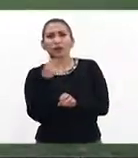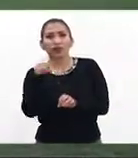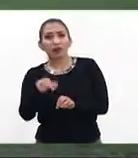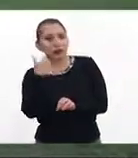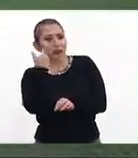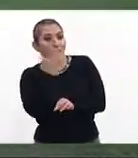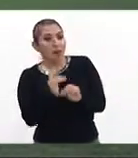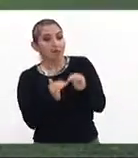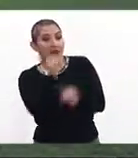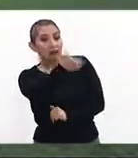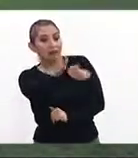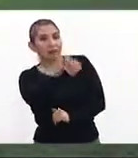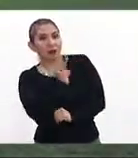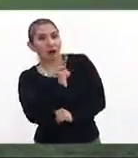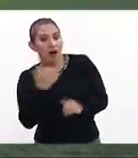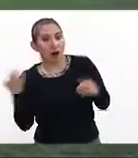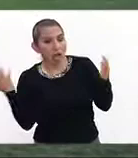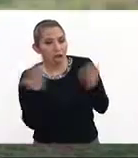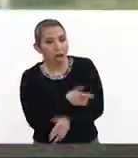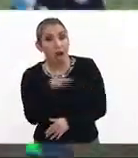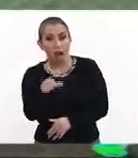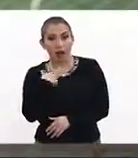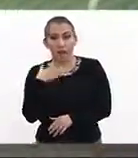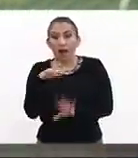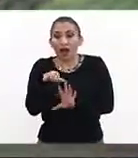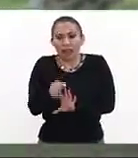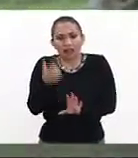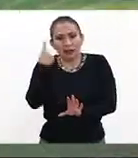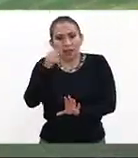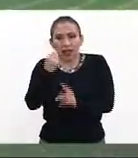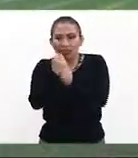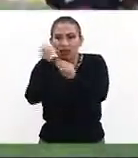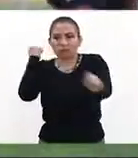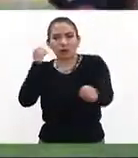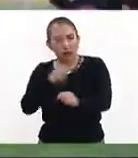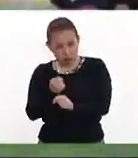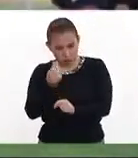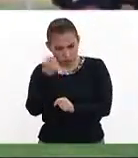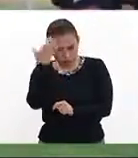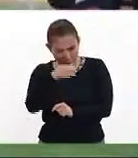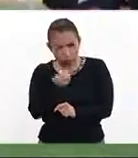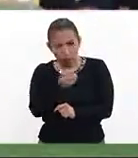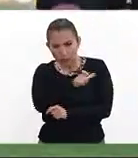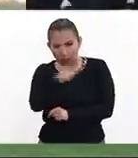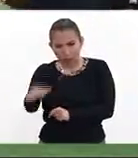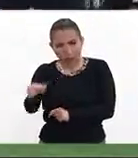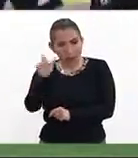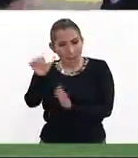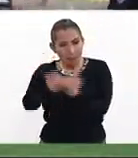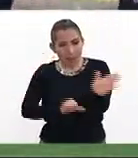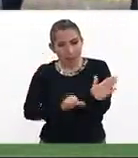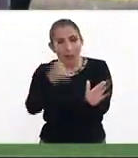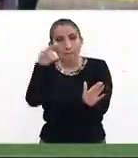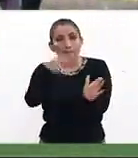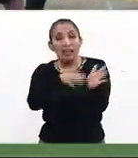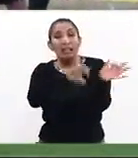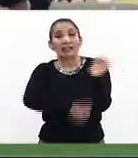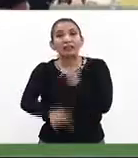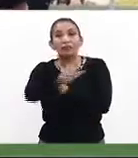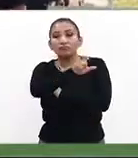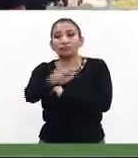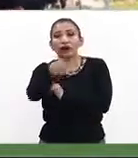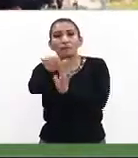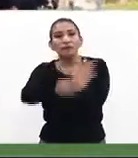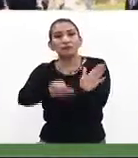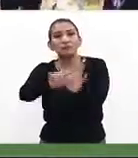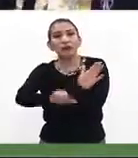le quisieron aumentar el sueldo que apenas le alcanzaba para el transporte, sabe cuánto le pagaban al mes, mil quinientos pesos